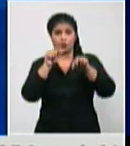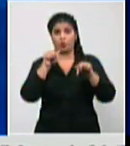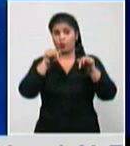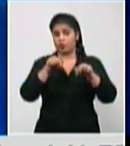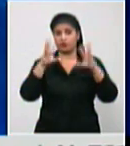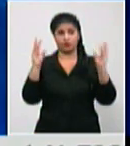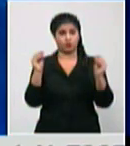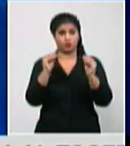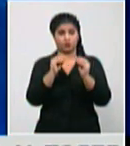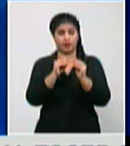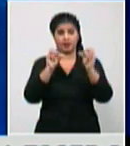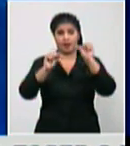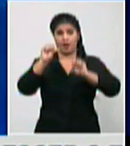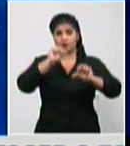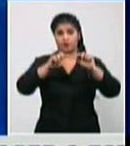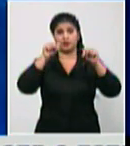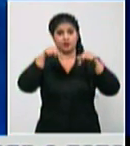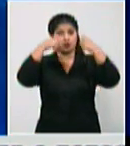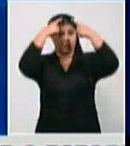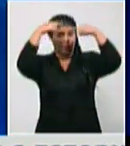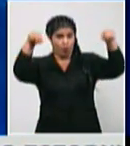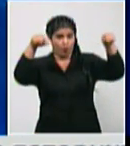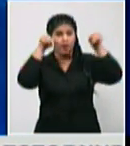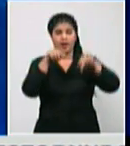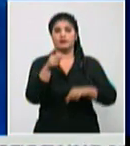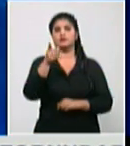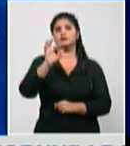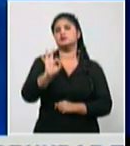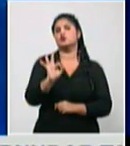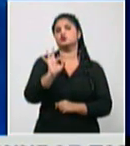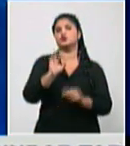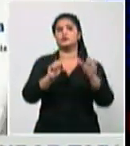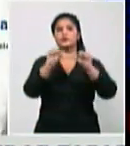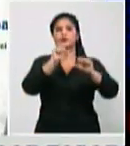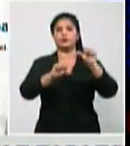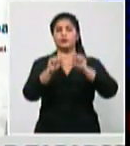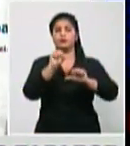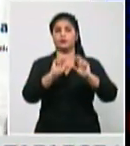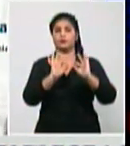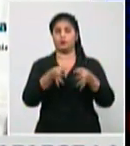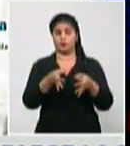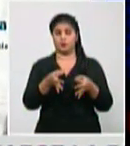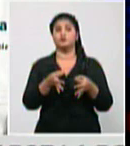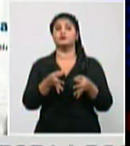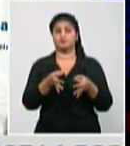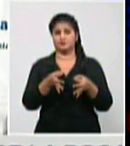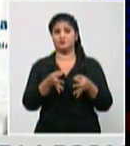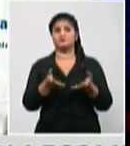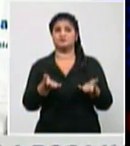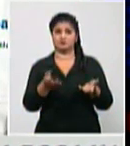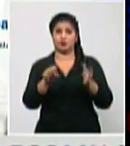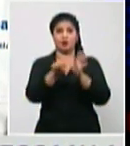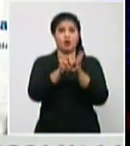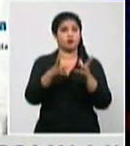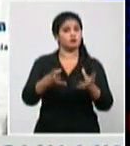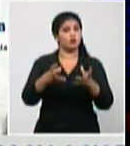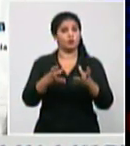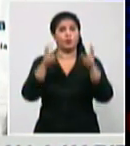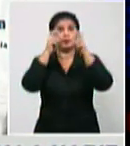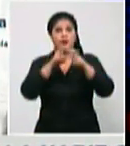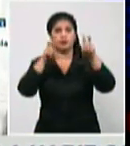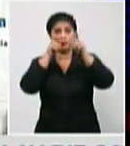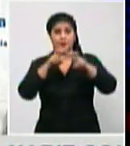capacidades están en correspondencia con el número de muestras porque fíjense es el que arriba